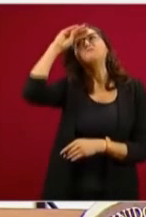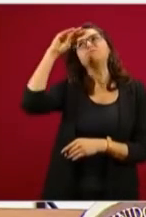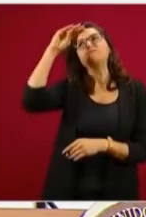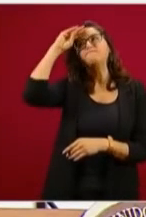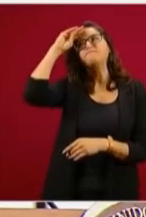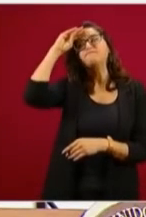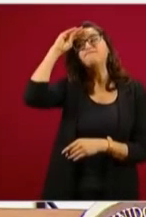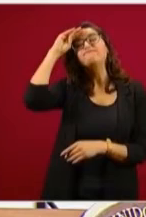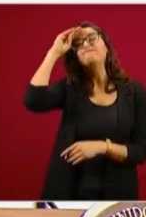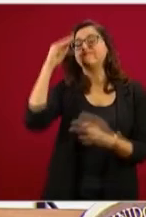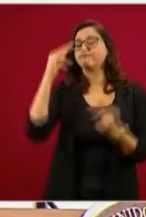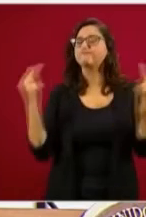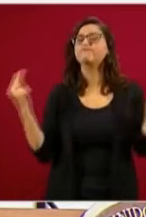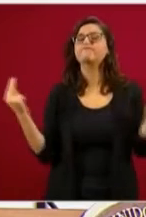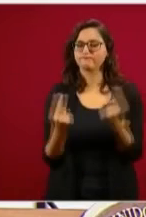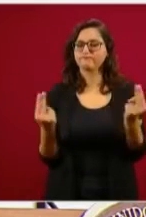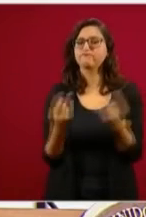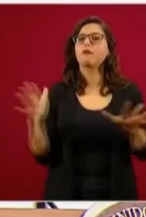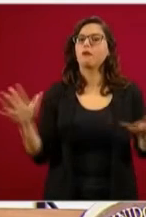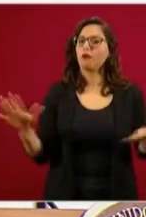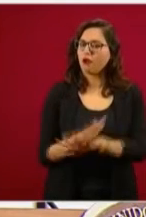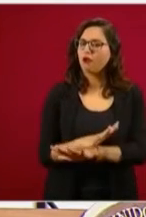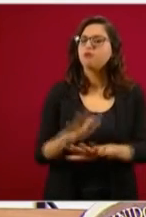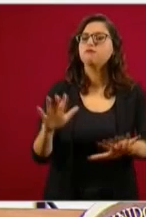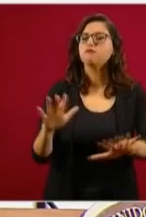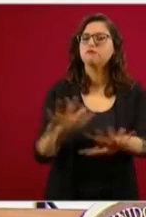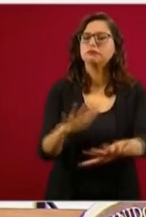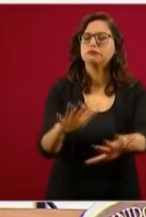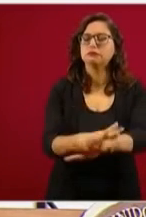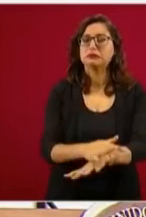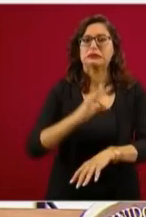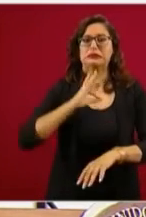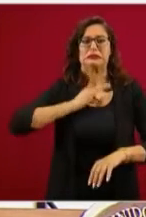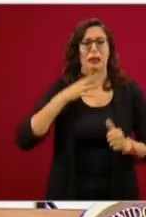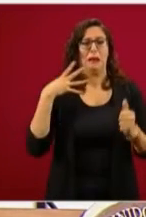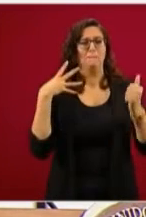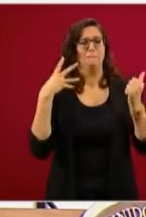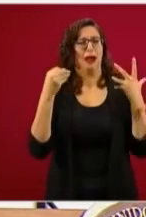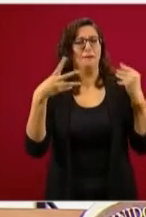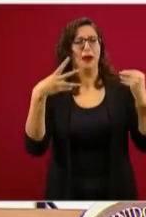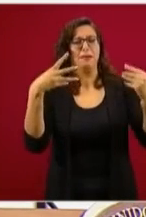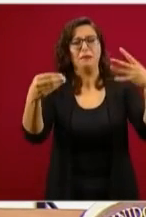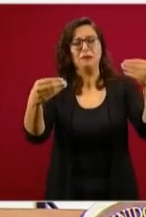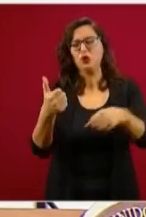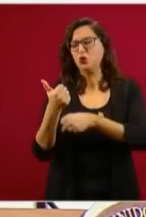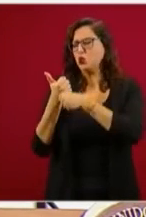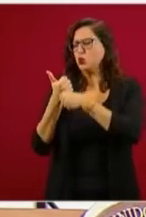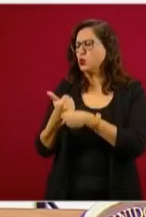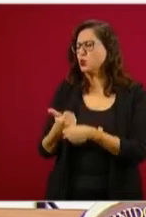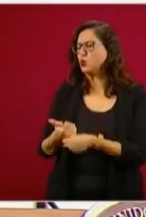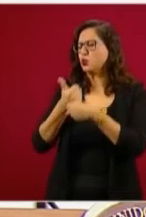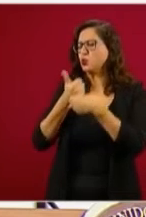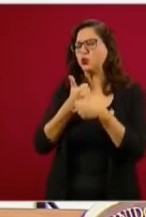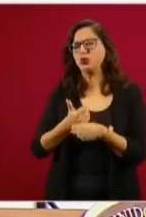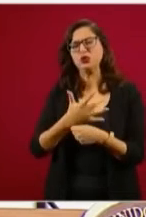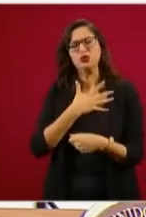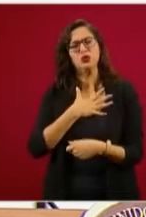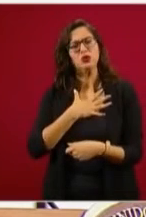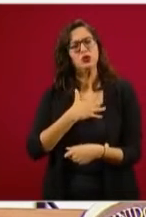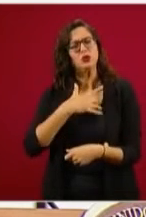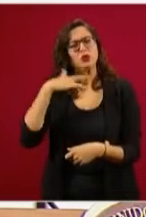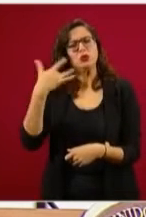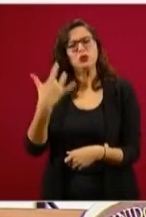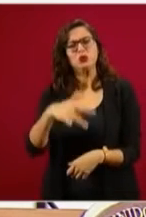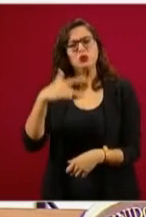combatir la corrupción en el país. Y es bueno que haya ese tipo de ahorro. Cumplidos los dos años,